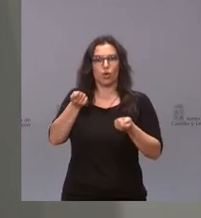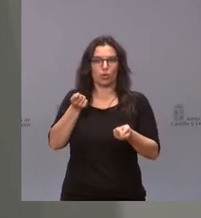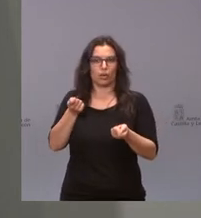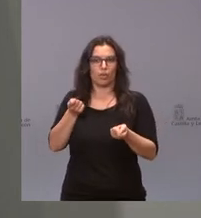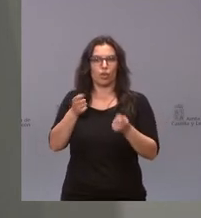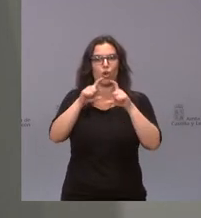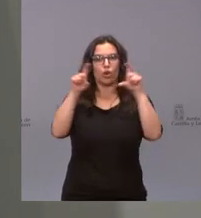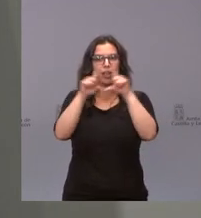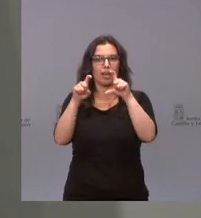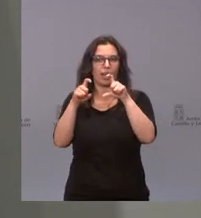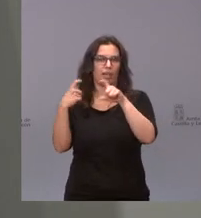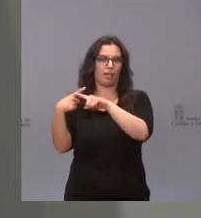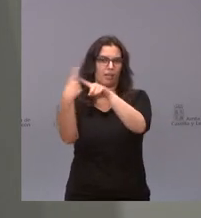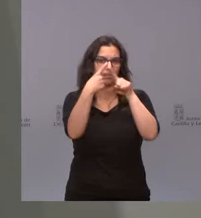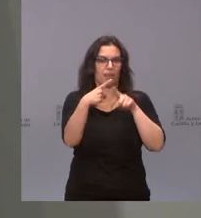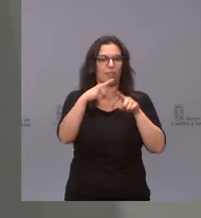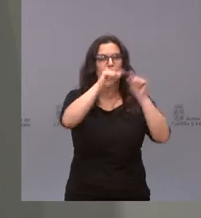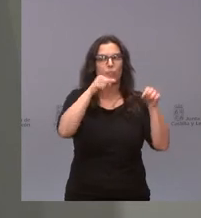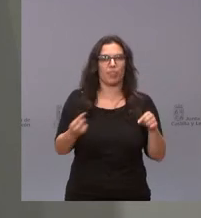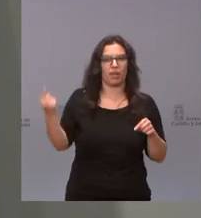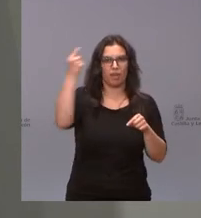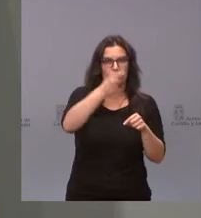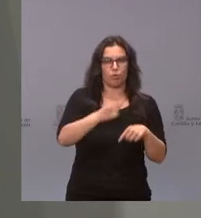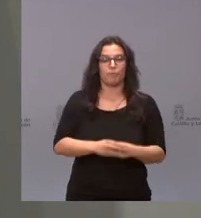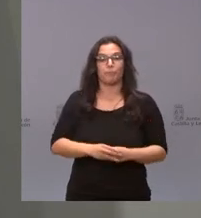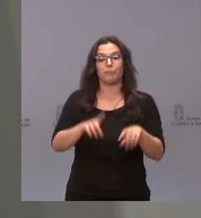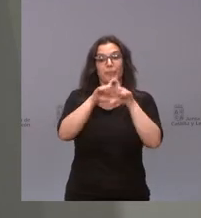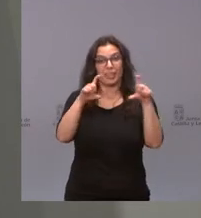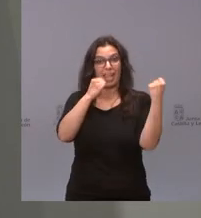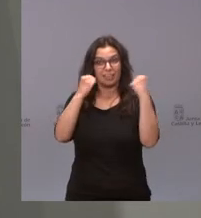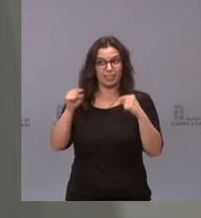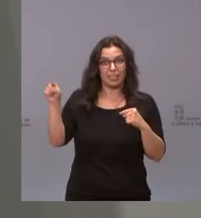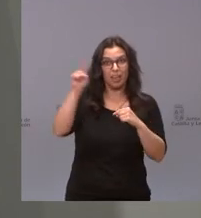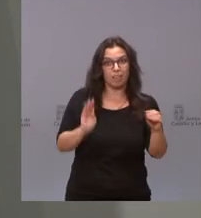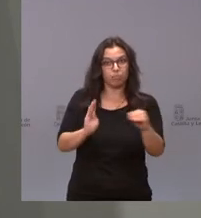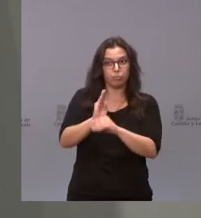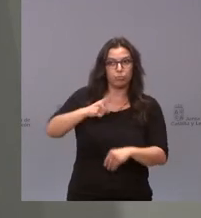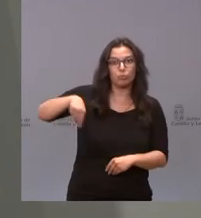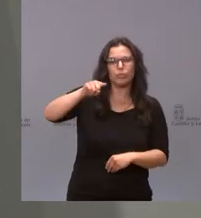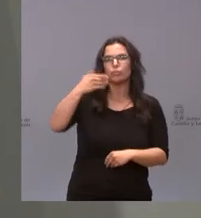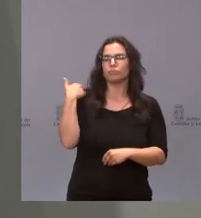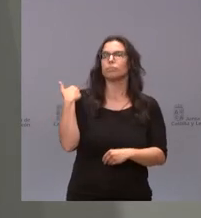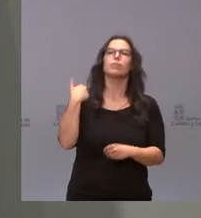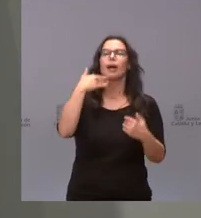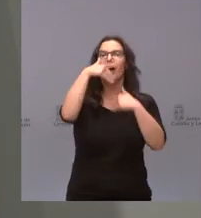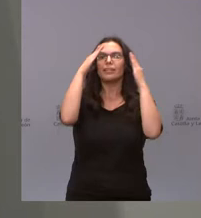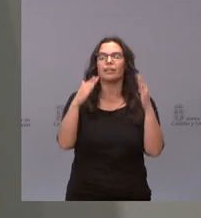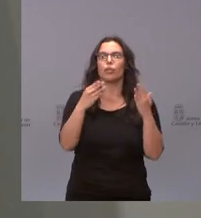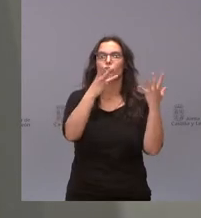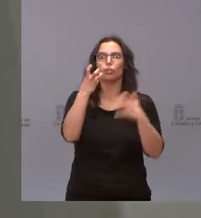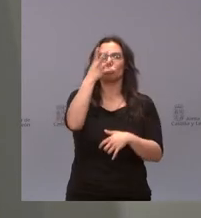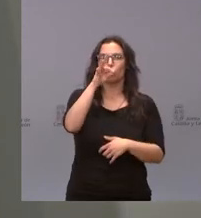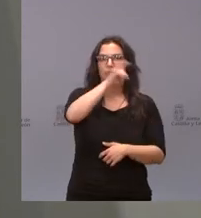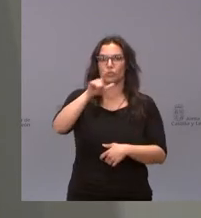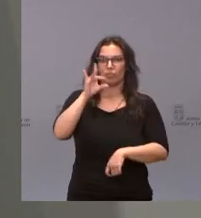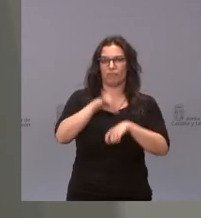entidades provinciales. Estas entidades a las que va destinada esta ayuda atendieron a más de 840 enfermos a través de